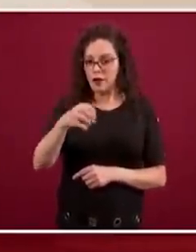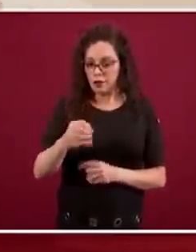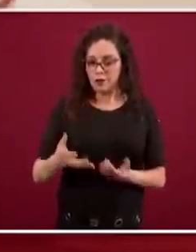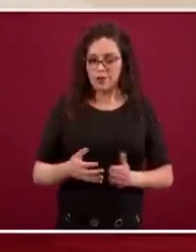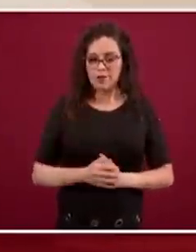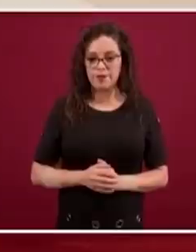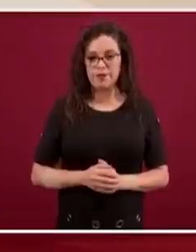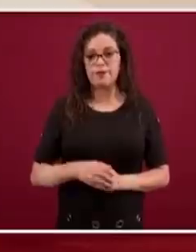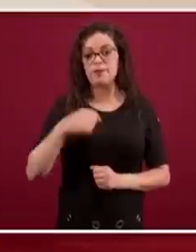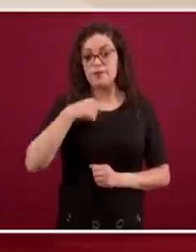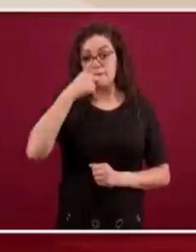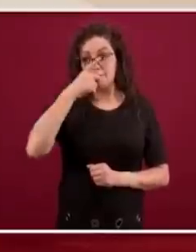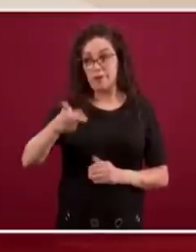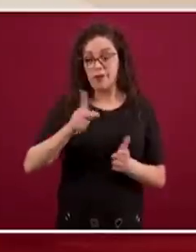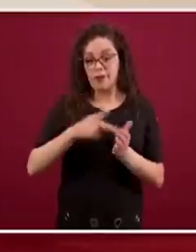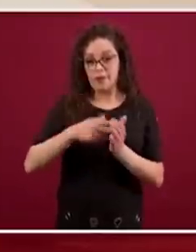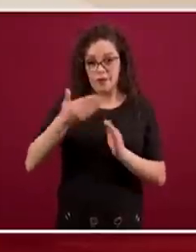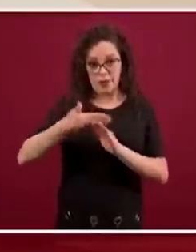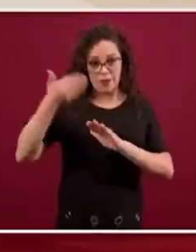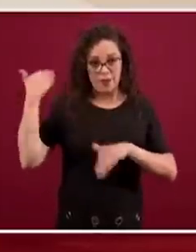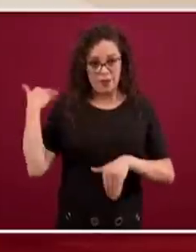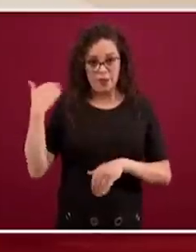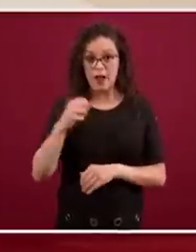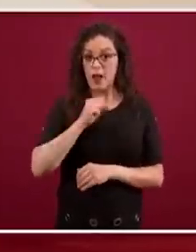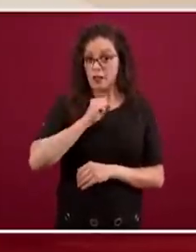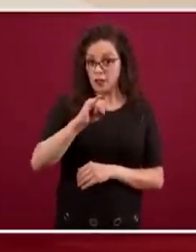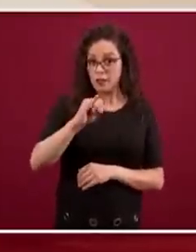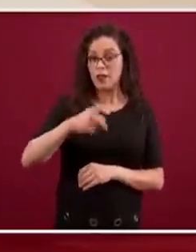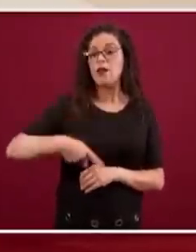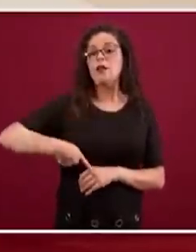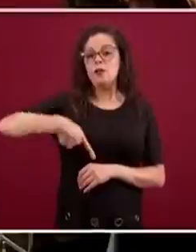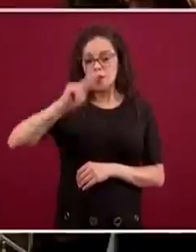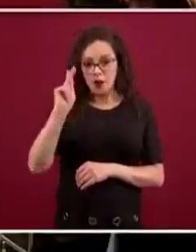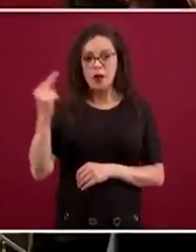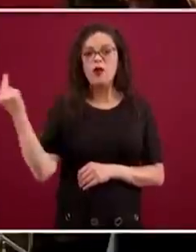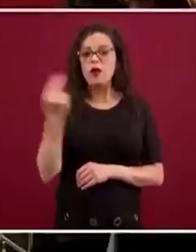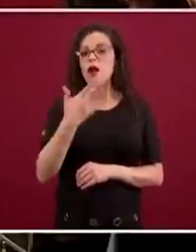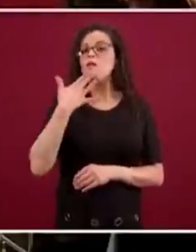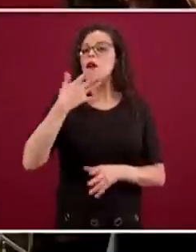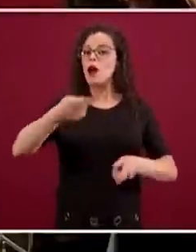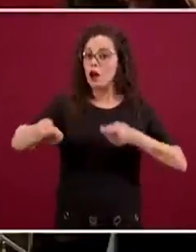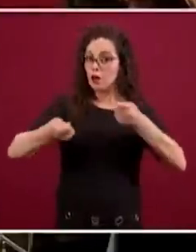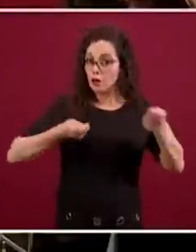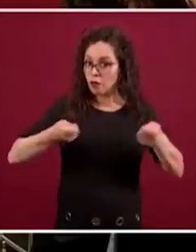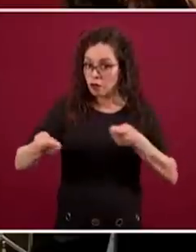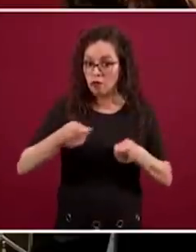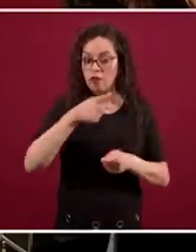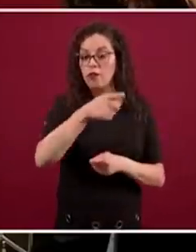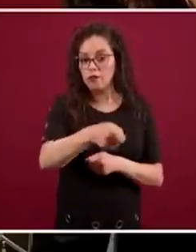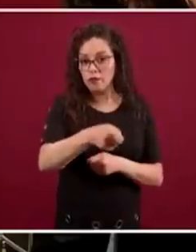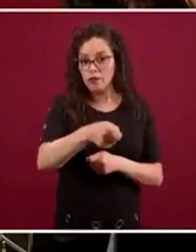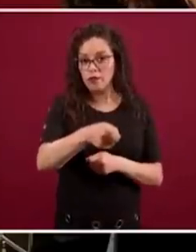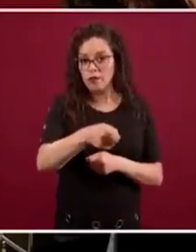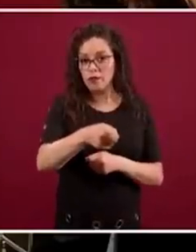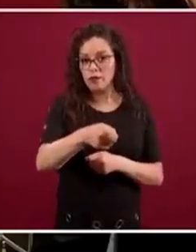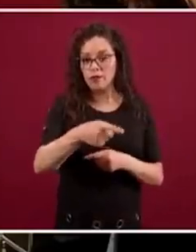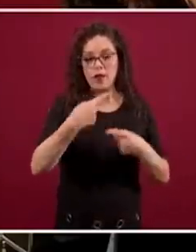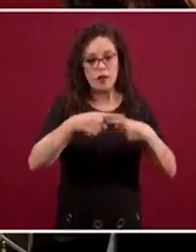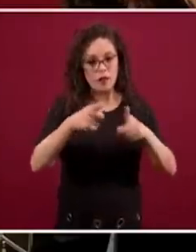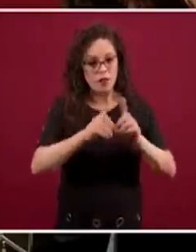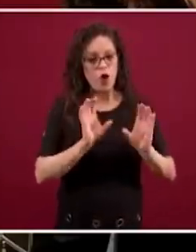sí están en buen control. Aquellas comunidades que hoy identificamos en buen control,